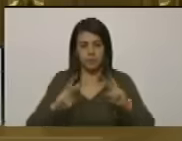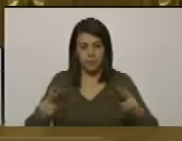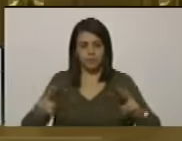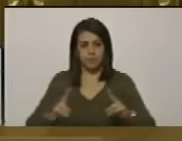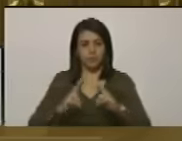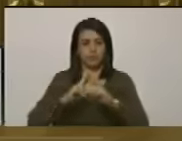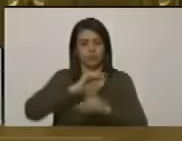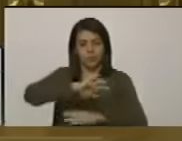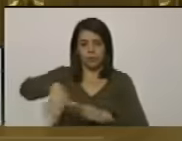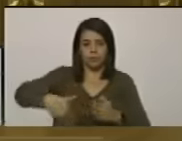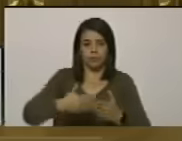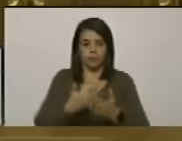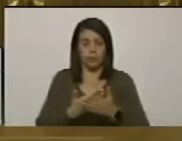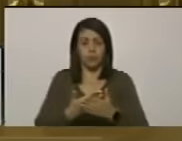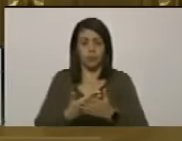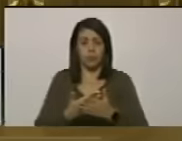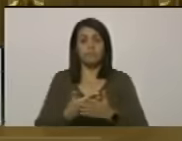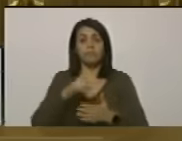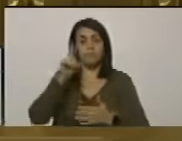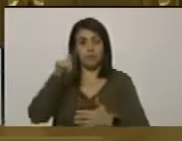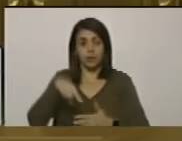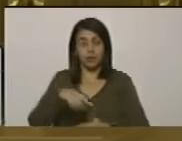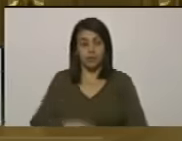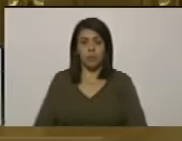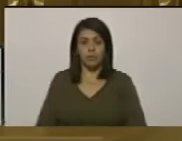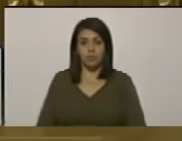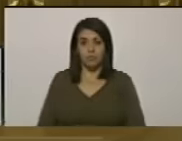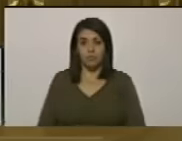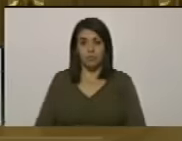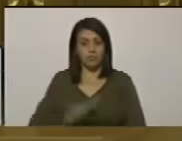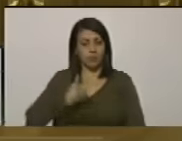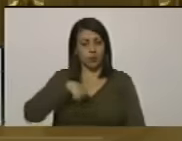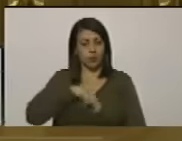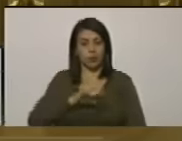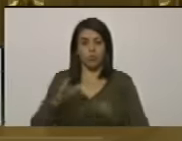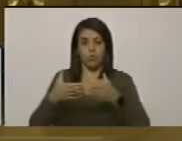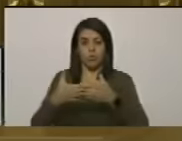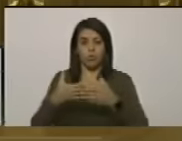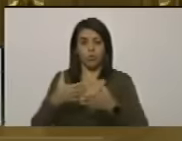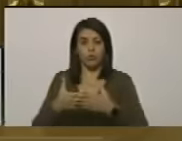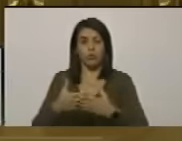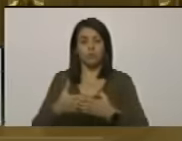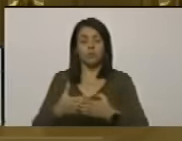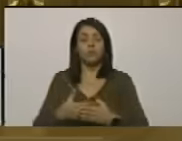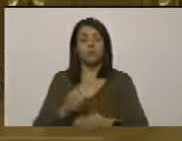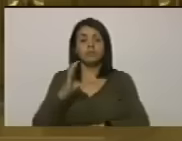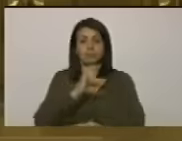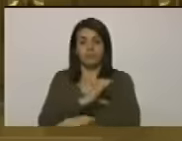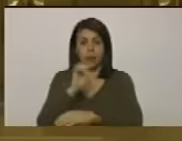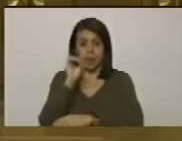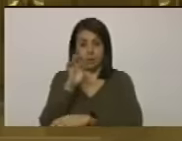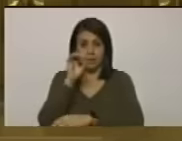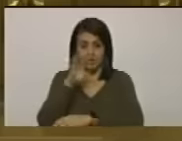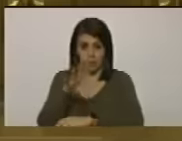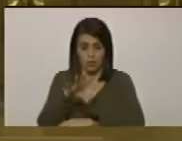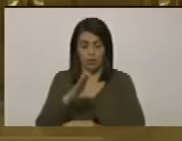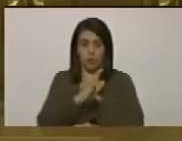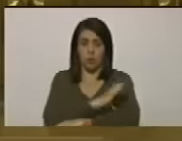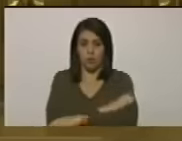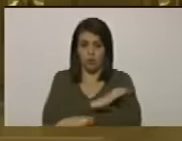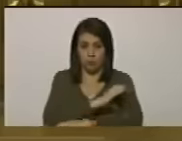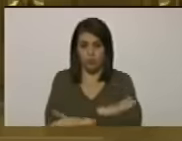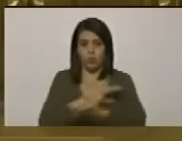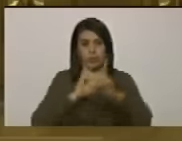reconciliación. Y, obviamente, desde nuestra fracción parlamentaria, como una oposición